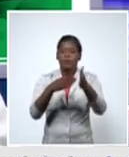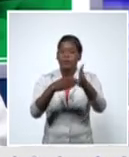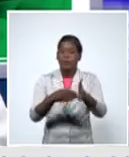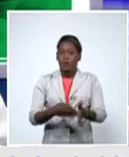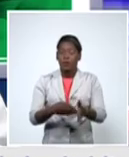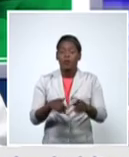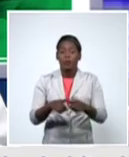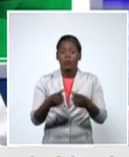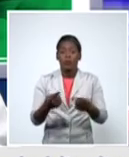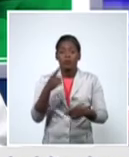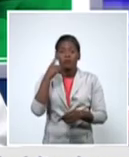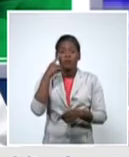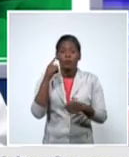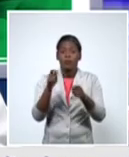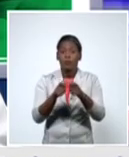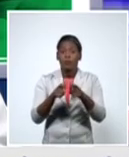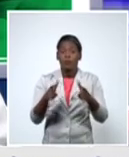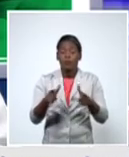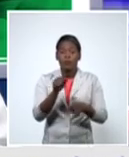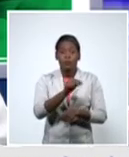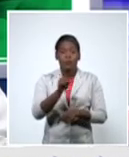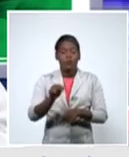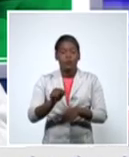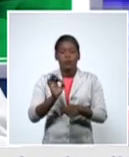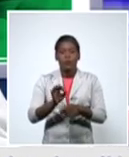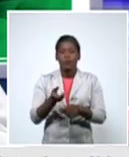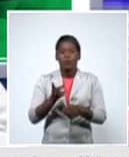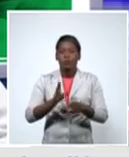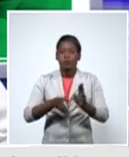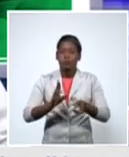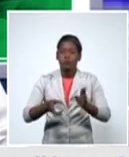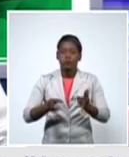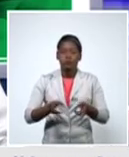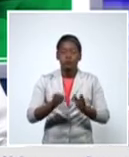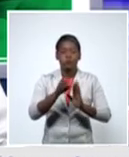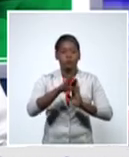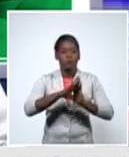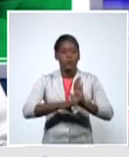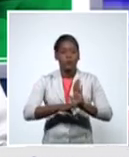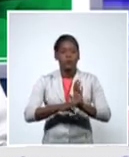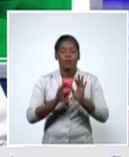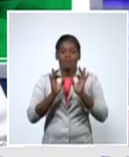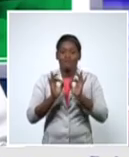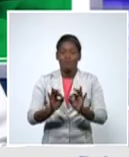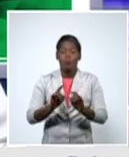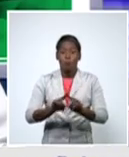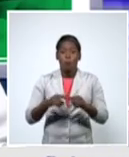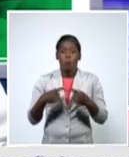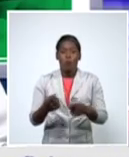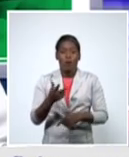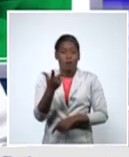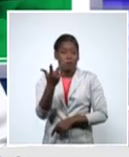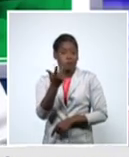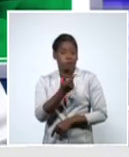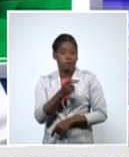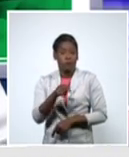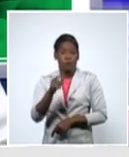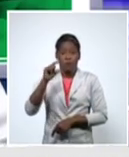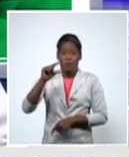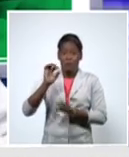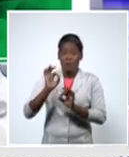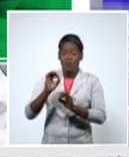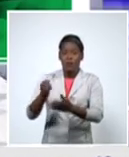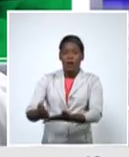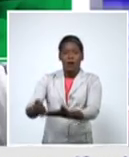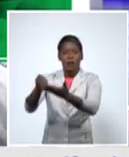personas con todas las medidas para que realmente esta que es la vacuna que tenemos en estos momentos nos permita un